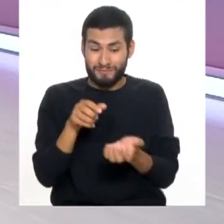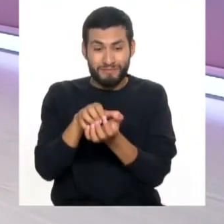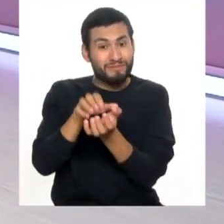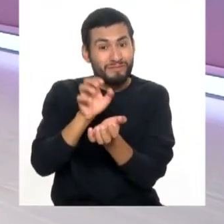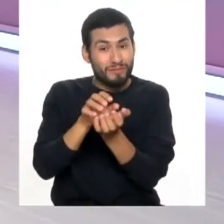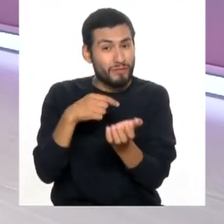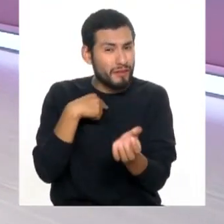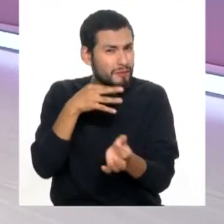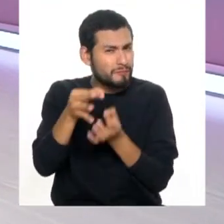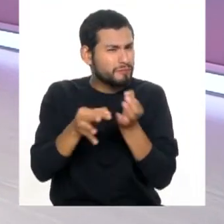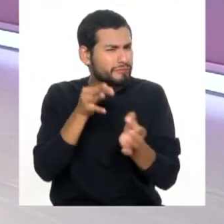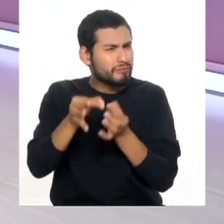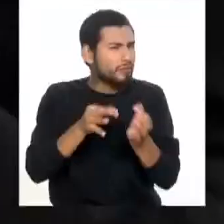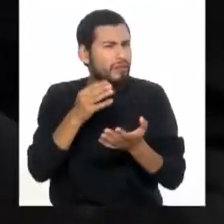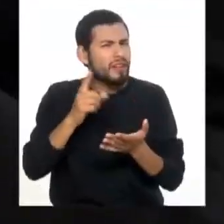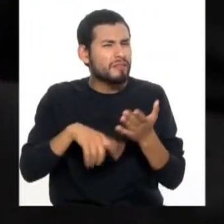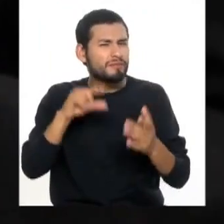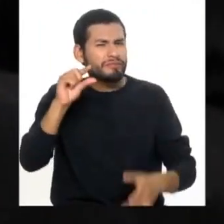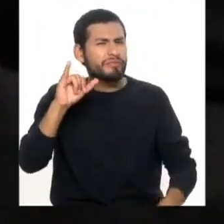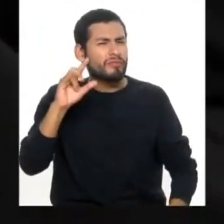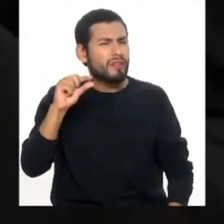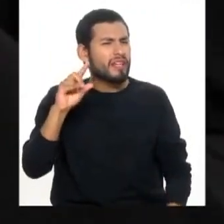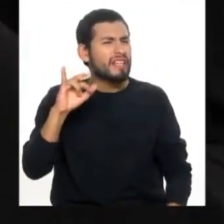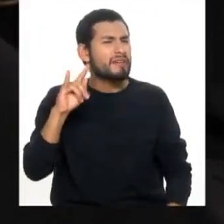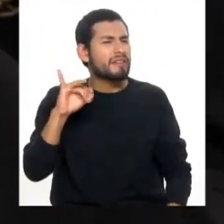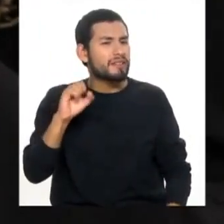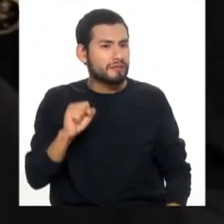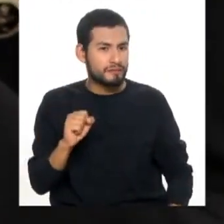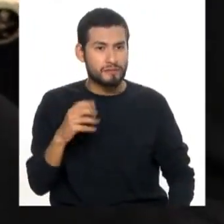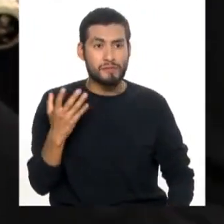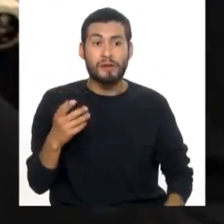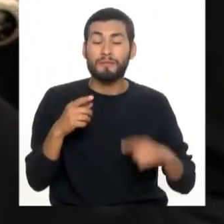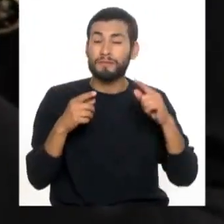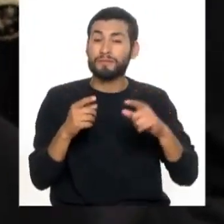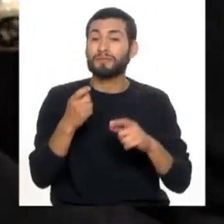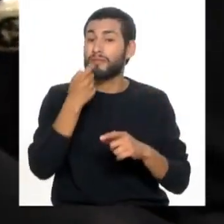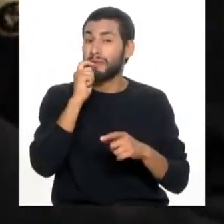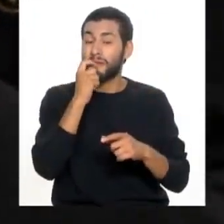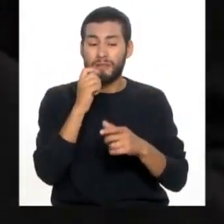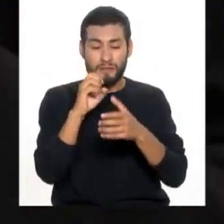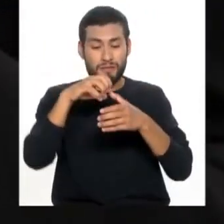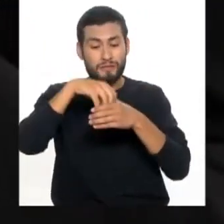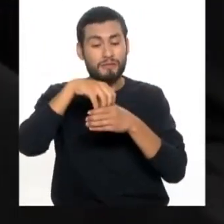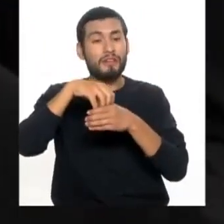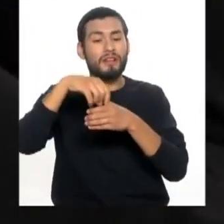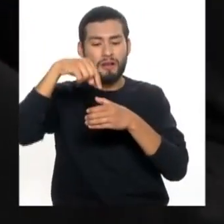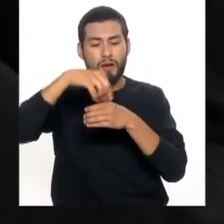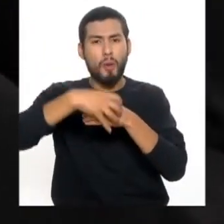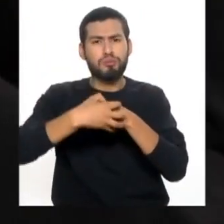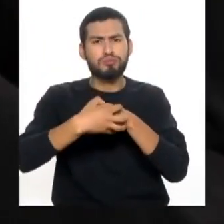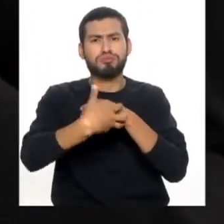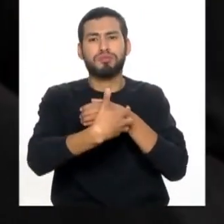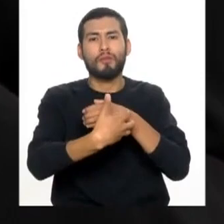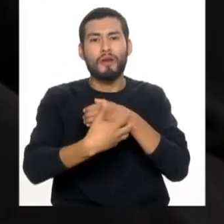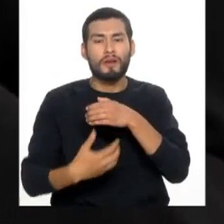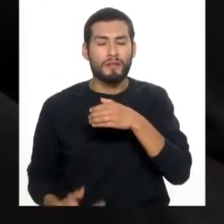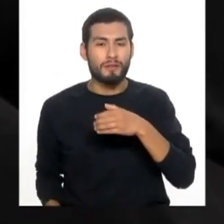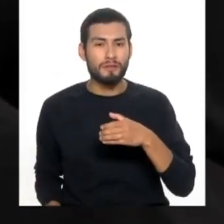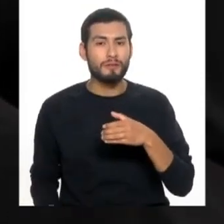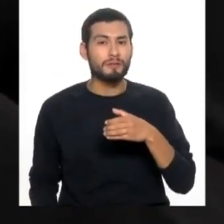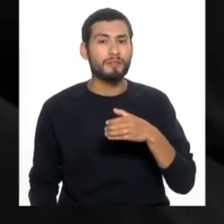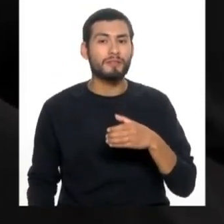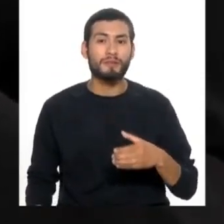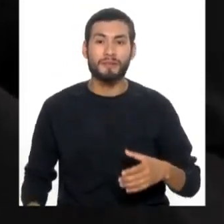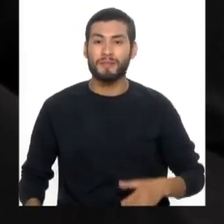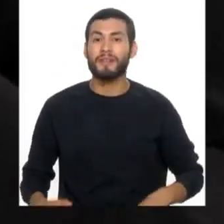traído vamos a explicar un poquito, la gingivitis es una inflamación de las encías pero también que va a afectar al hueso si es que no